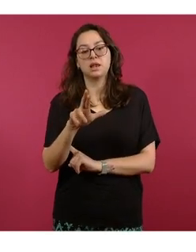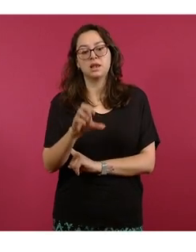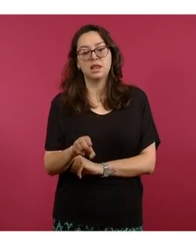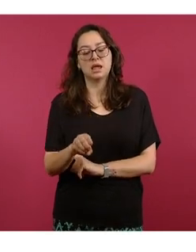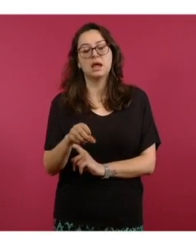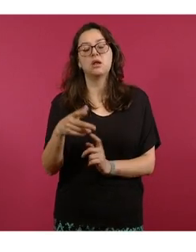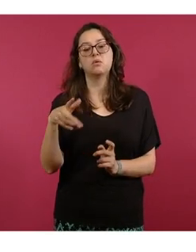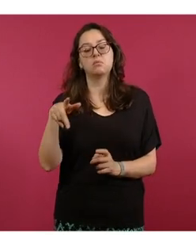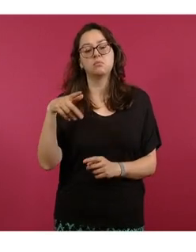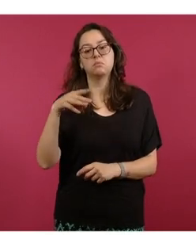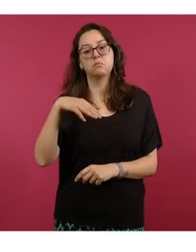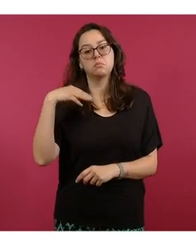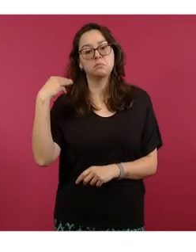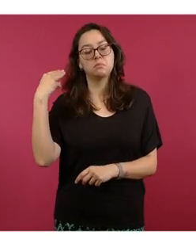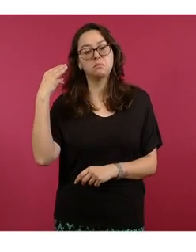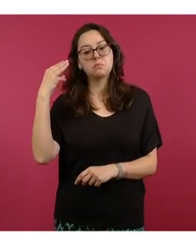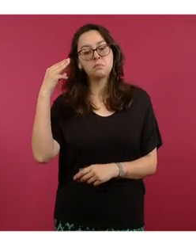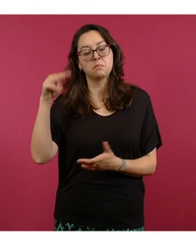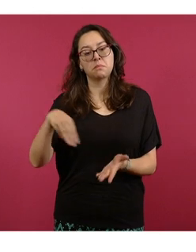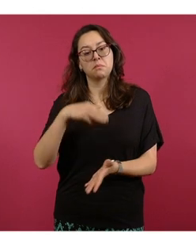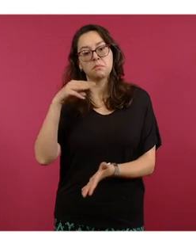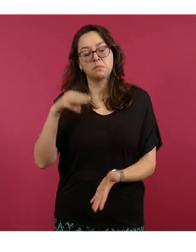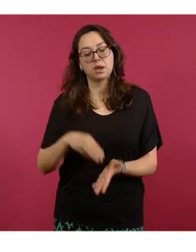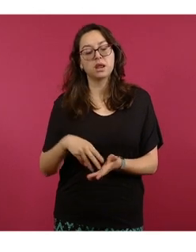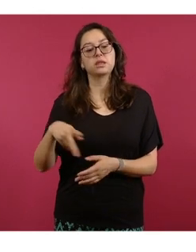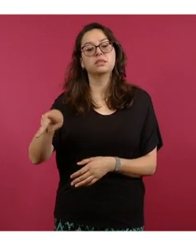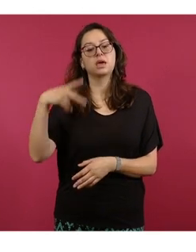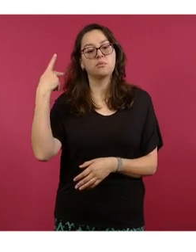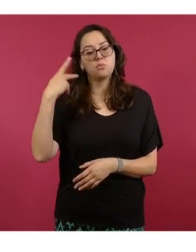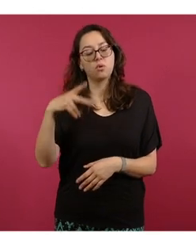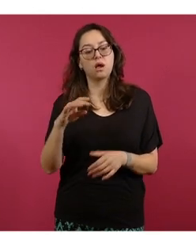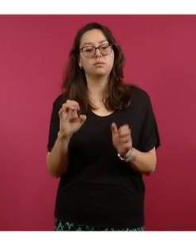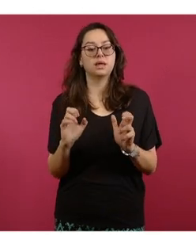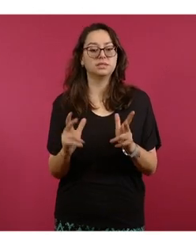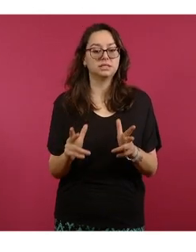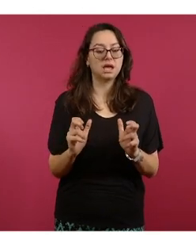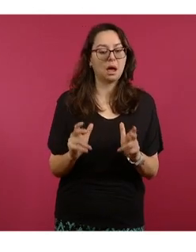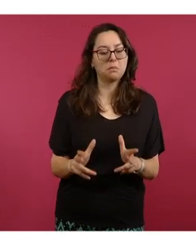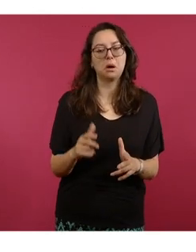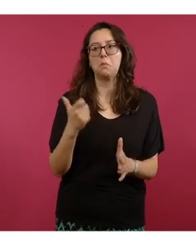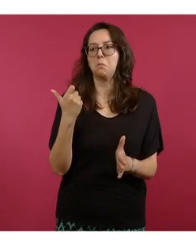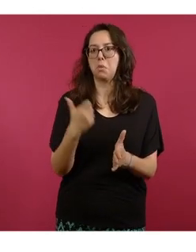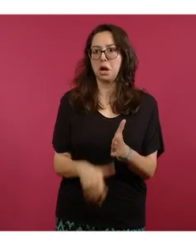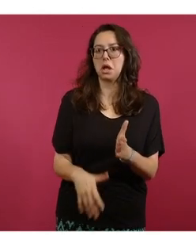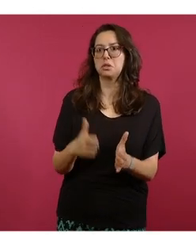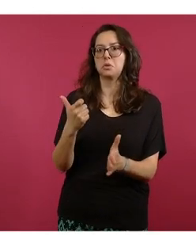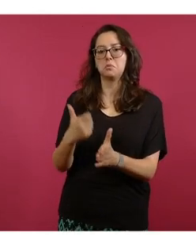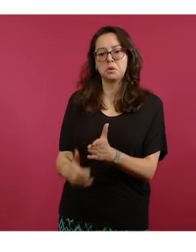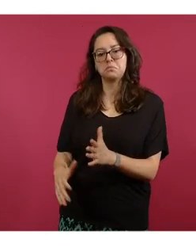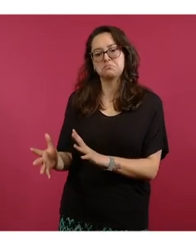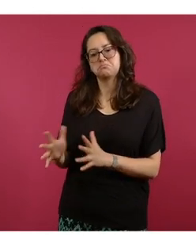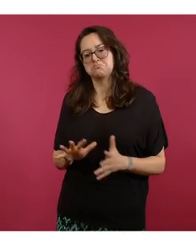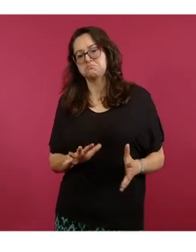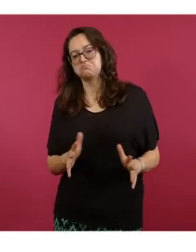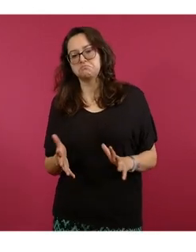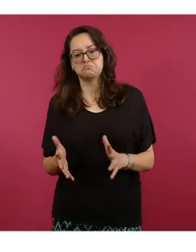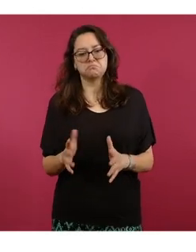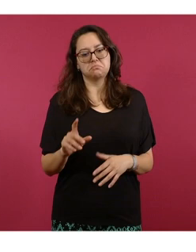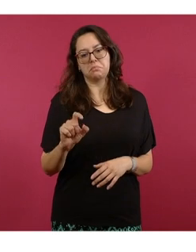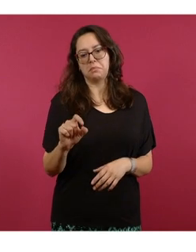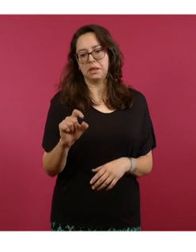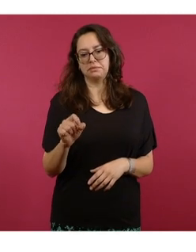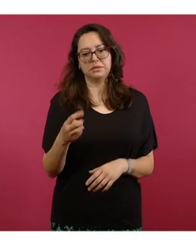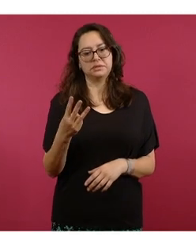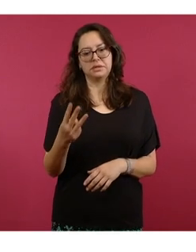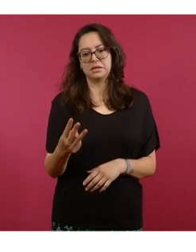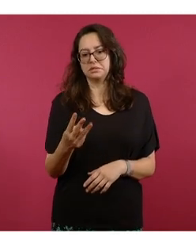Octán en Puebla, G en Berriosábal, Chiapas y Cosco en León, con precios de alrededor de los 23 pesos